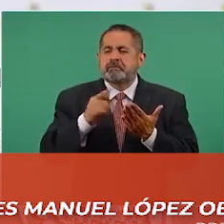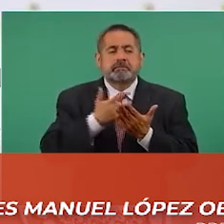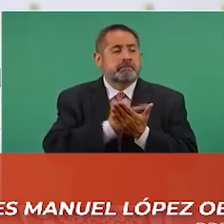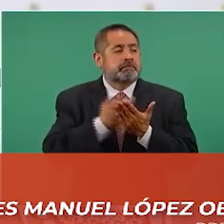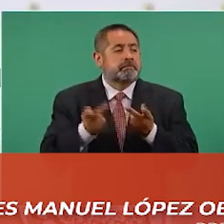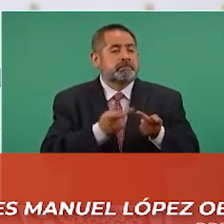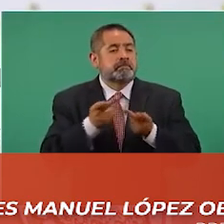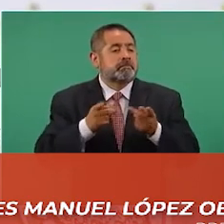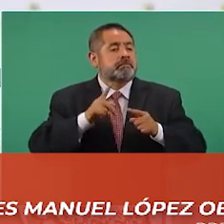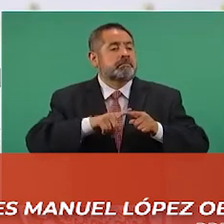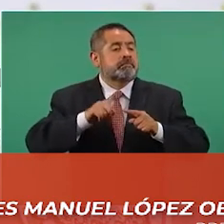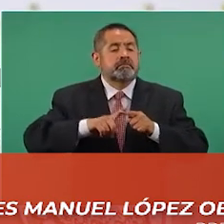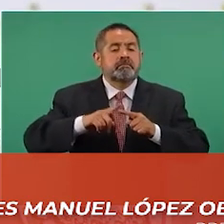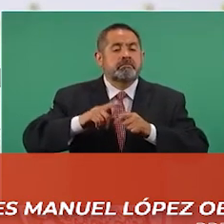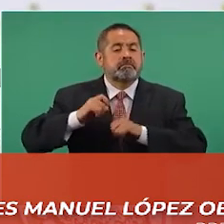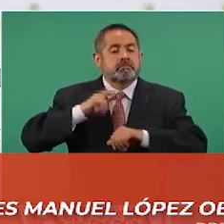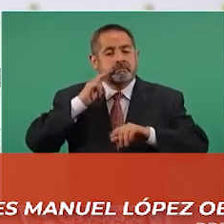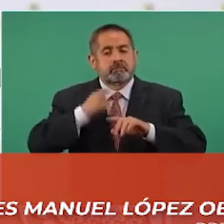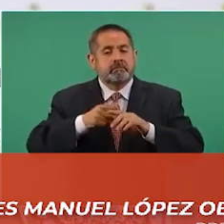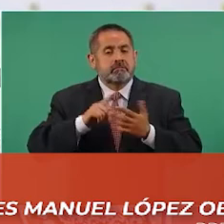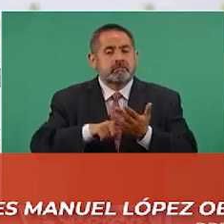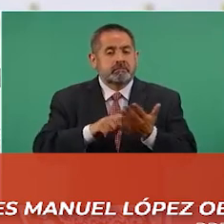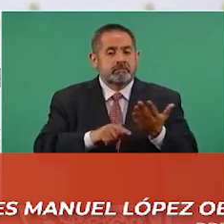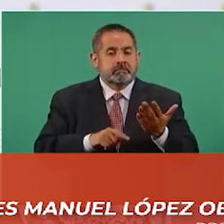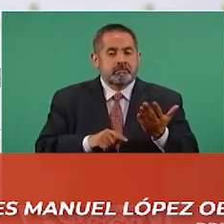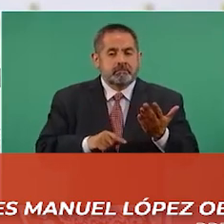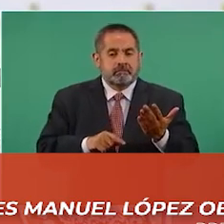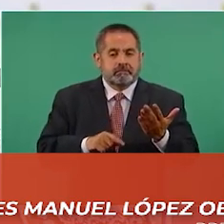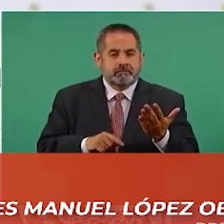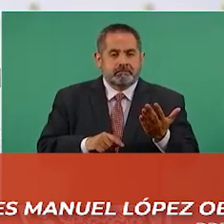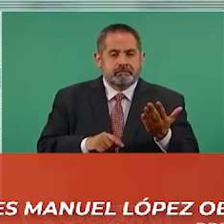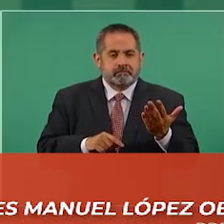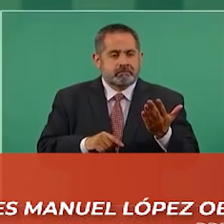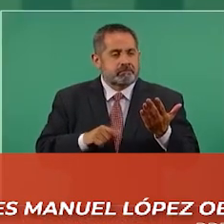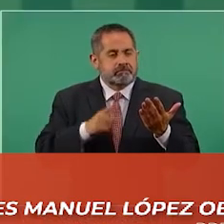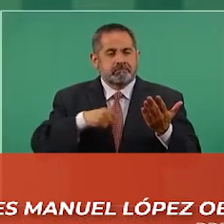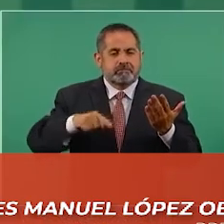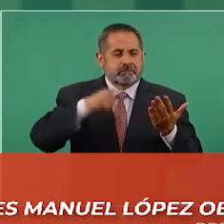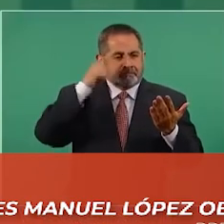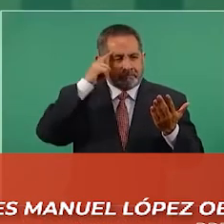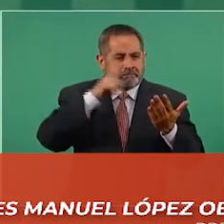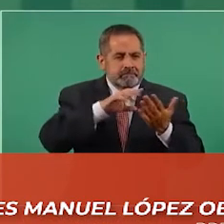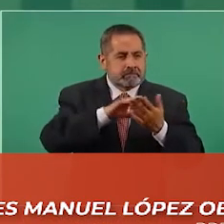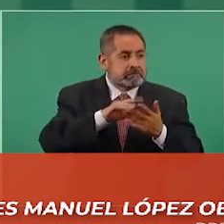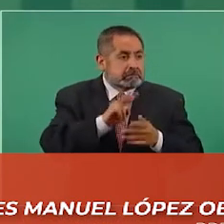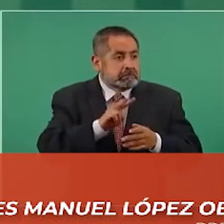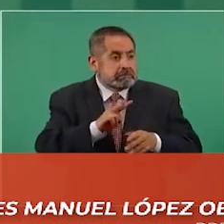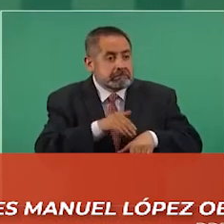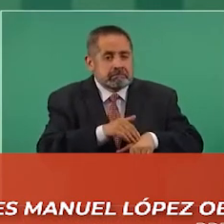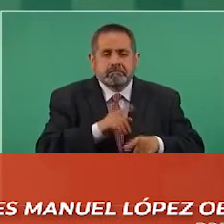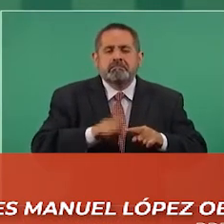que quienes creen más todas esas campañas